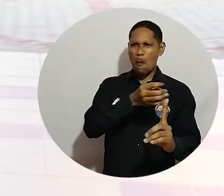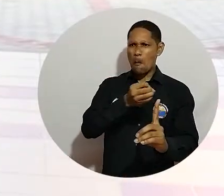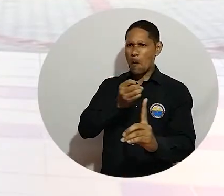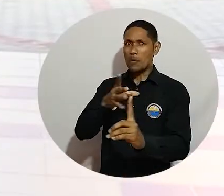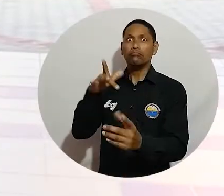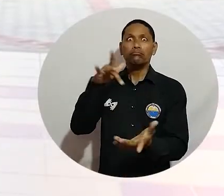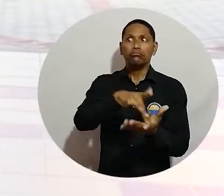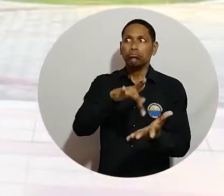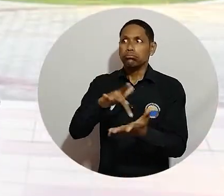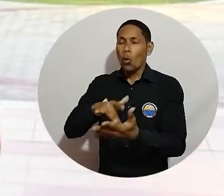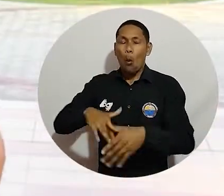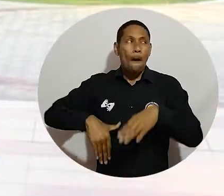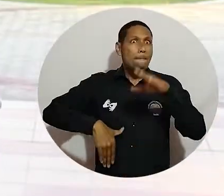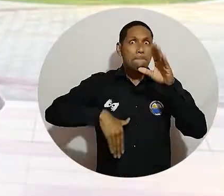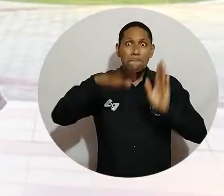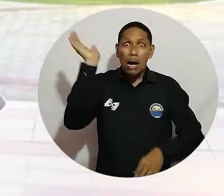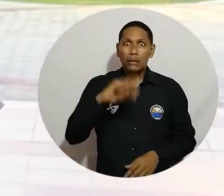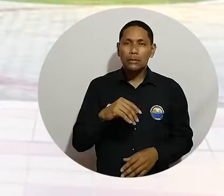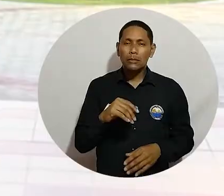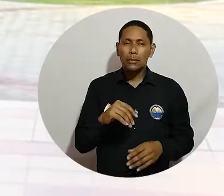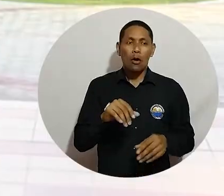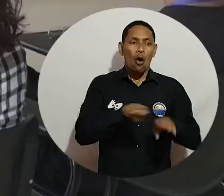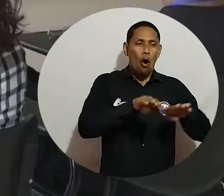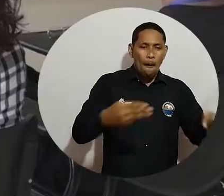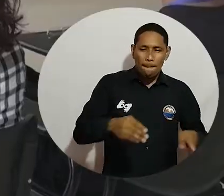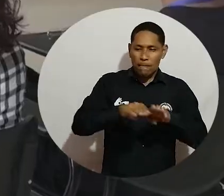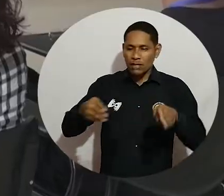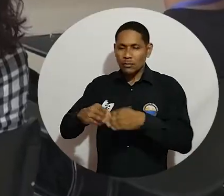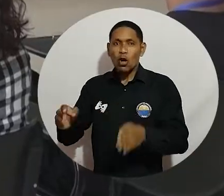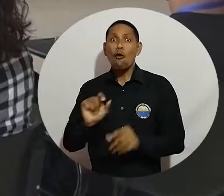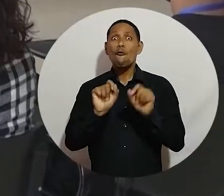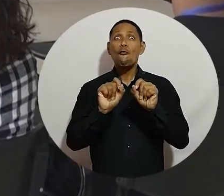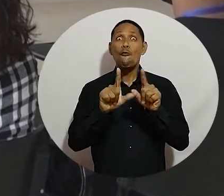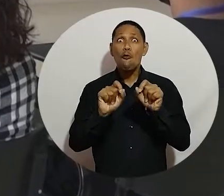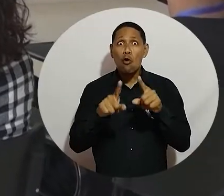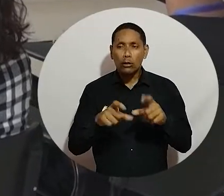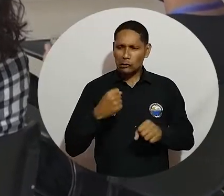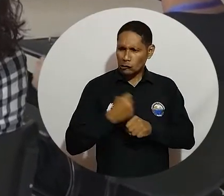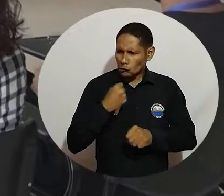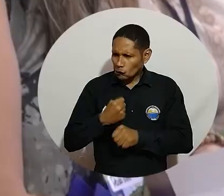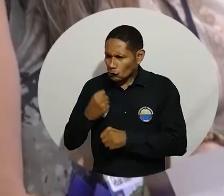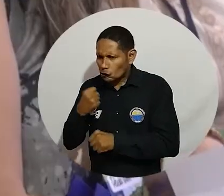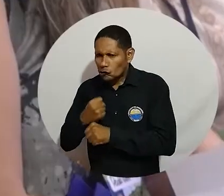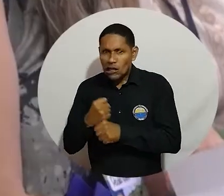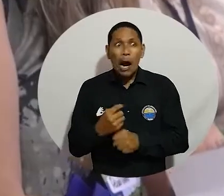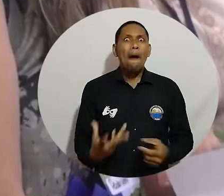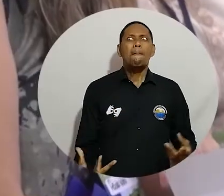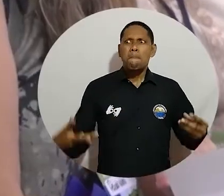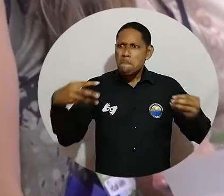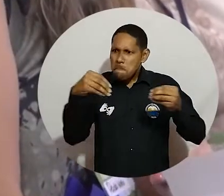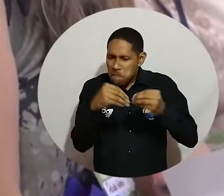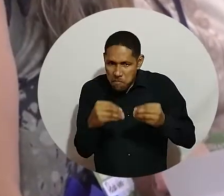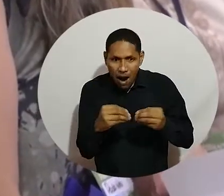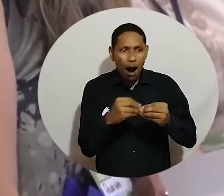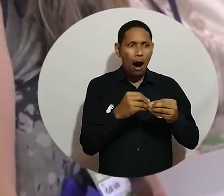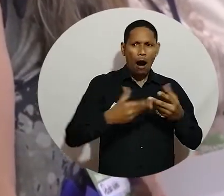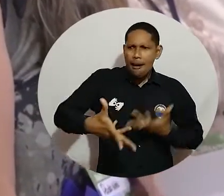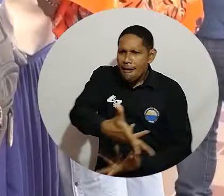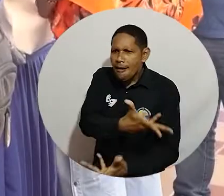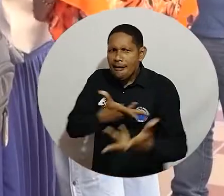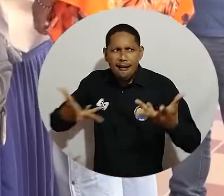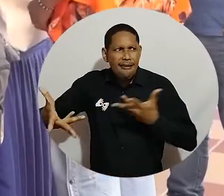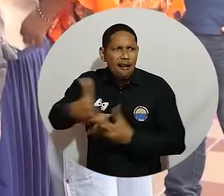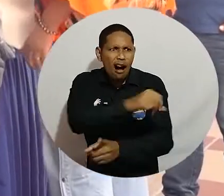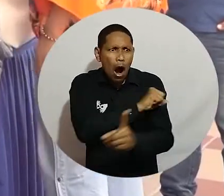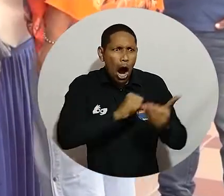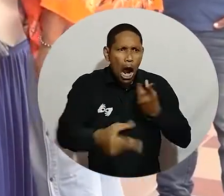como en participantes, más las 11 mesas de trabajo en el marco de los cinco campos, más las relaciones sociales que se